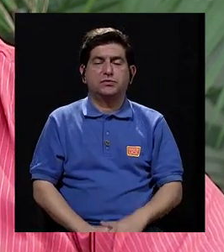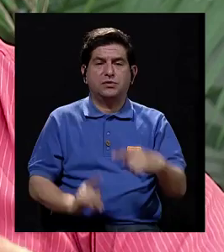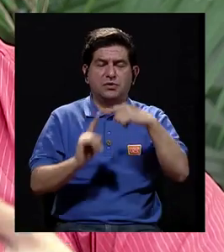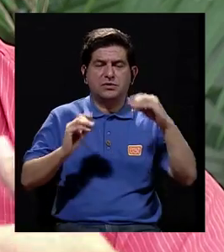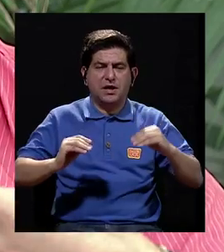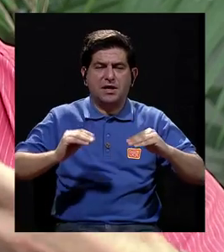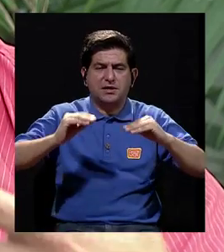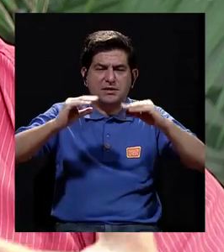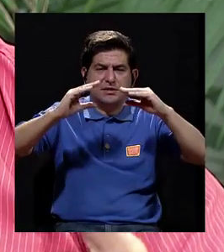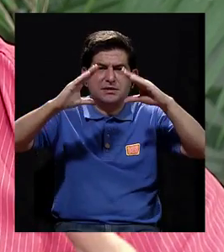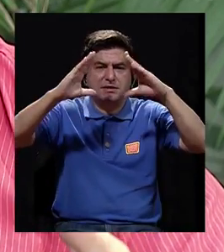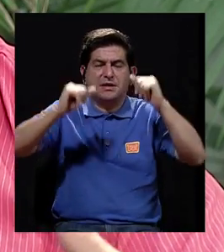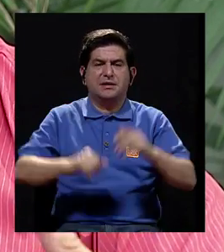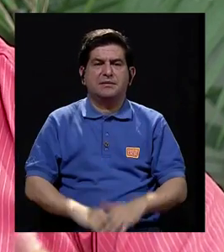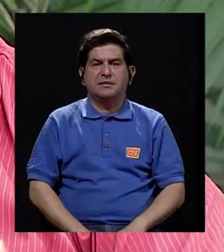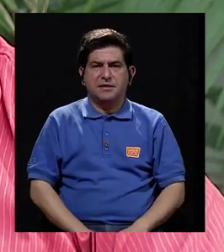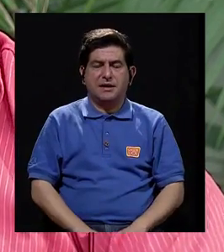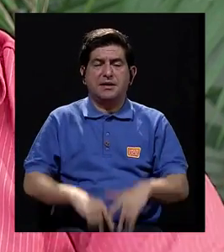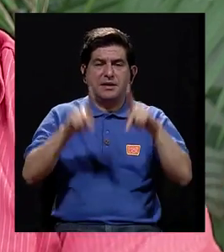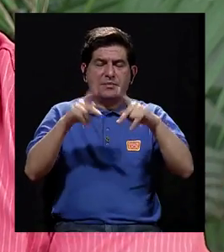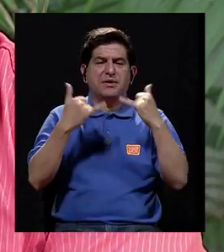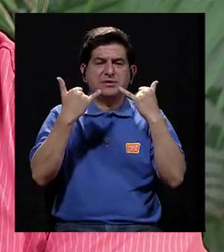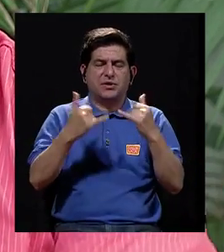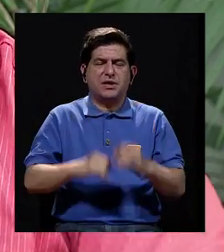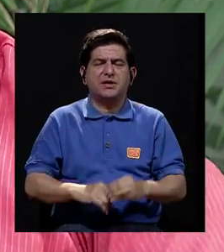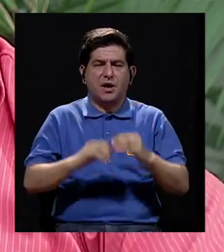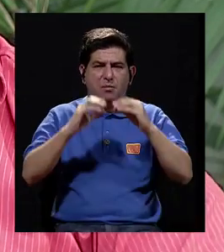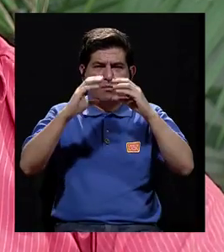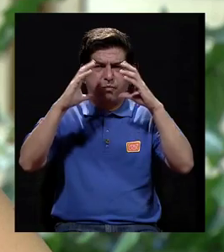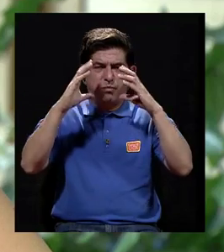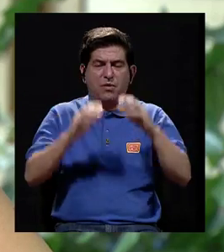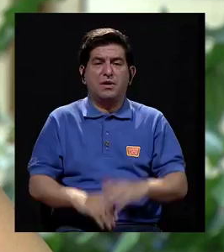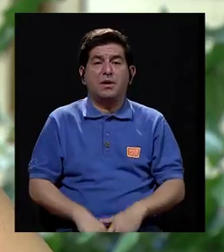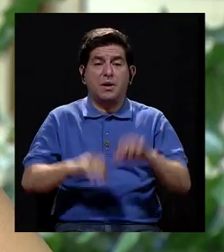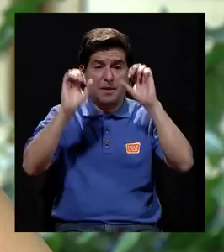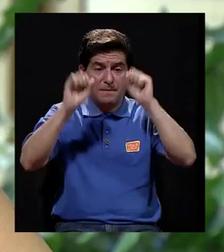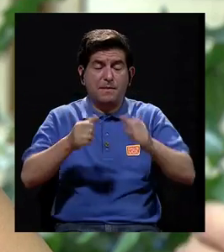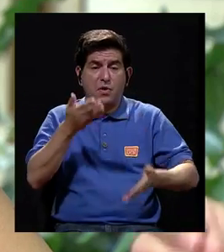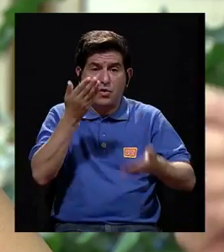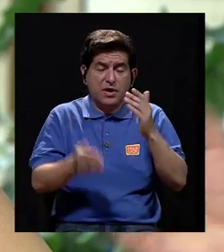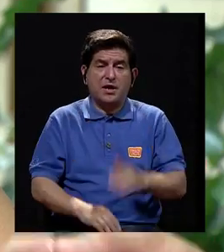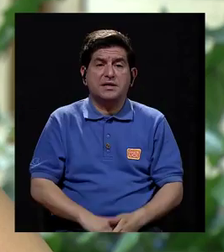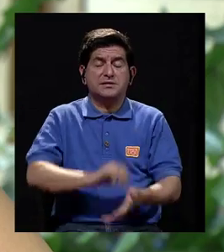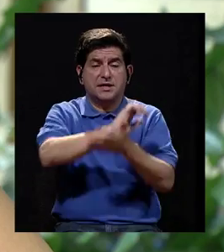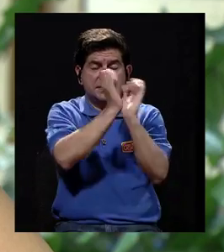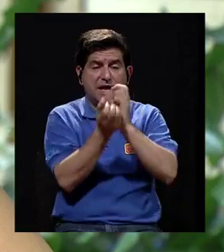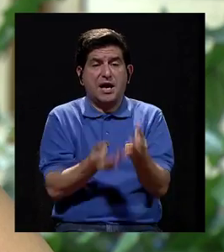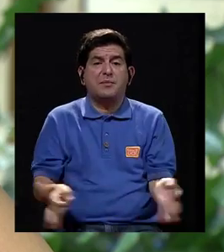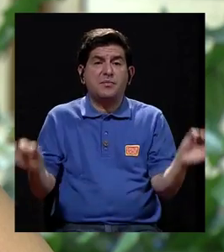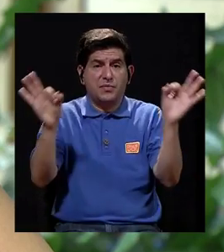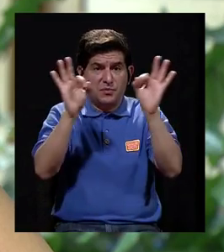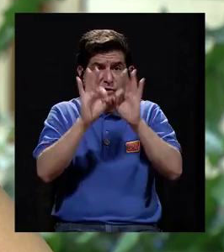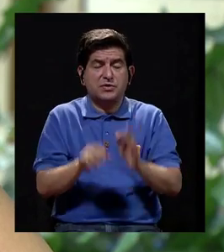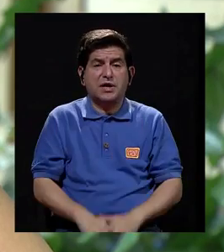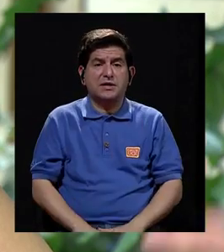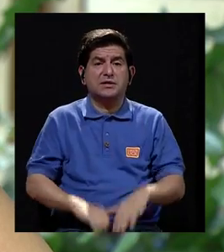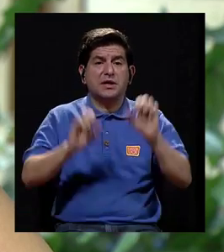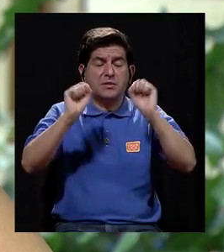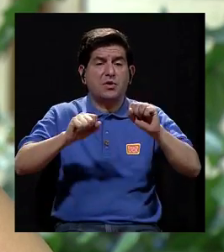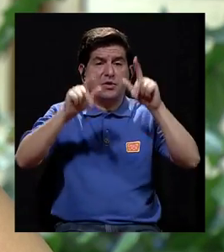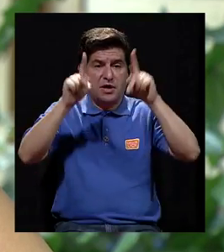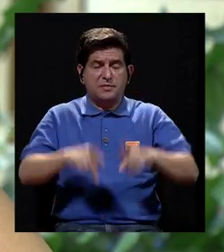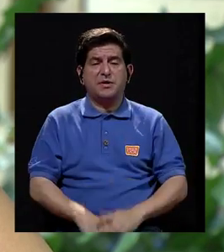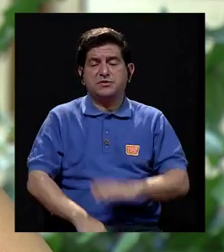propio desde la mañana, que la persona que ya se hace levanta ya inflamada. Esos son signos, podrían ser signos de cambios importantes en el embarazo que la